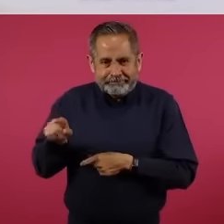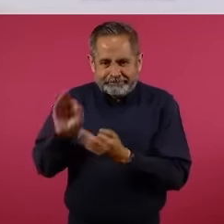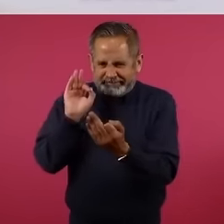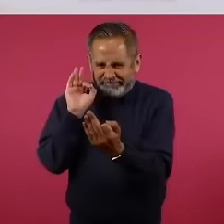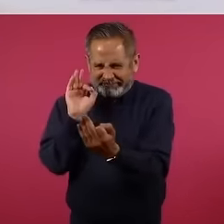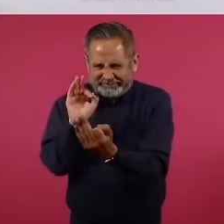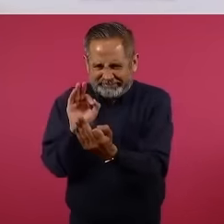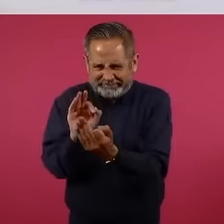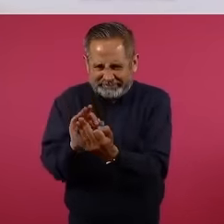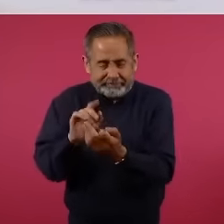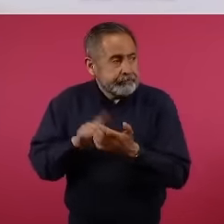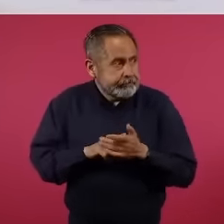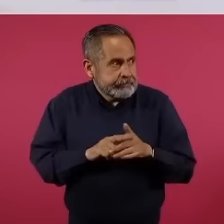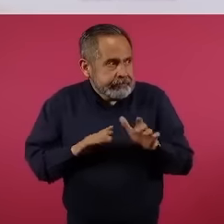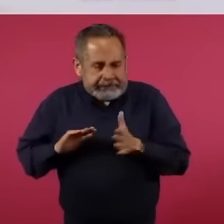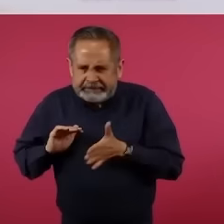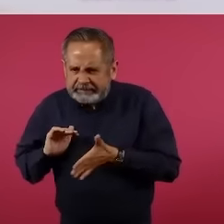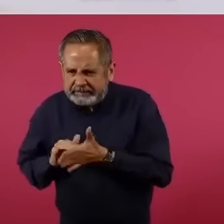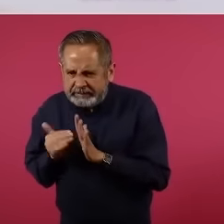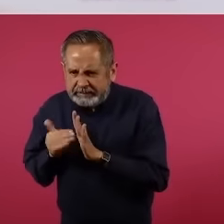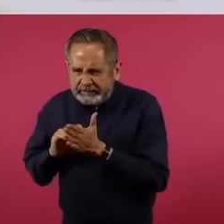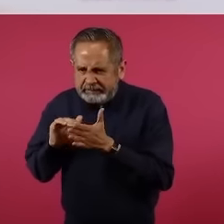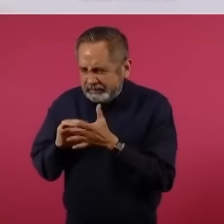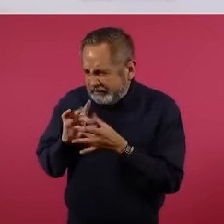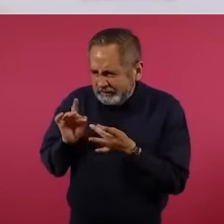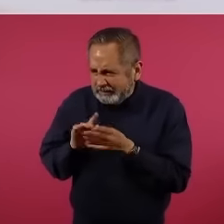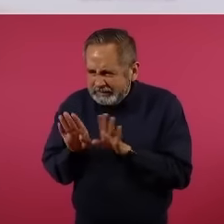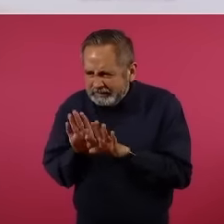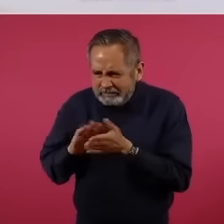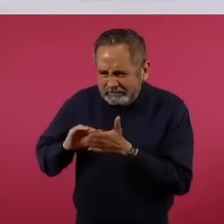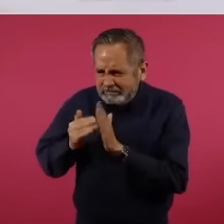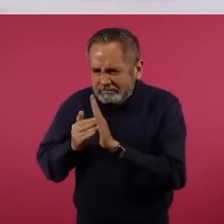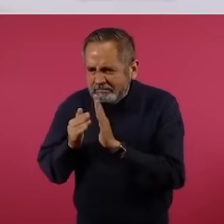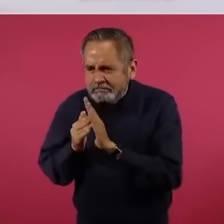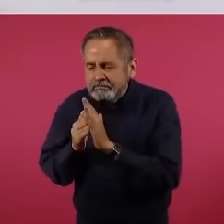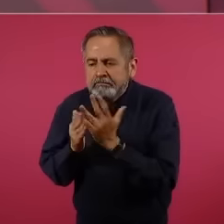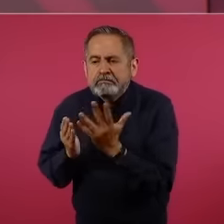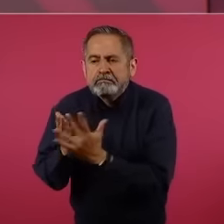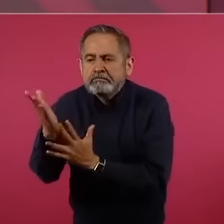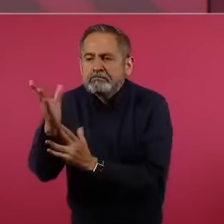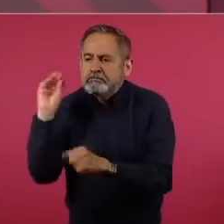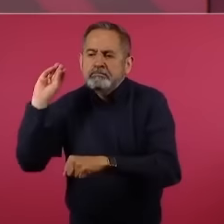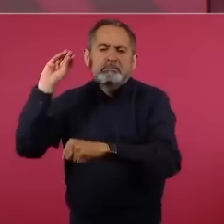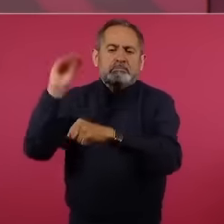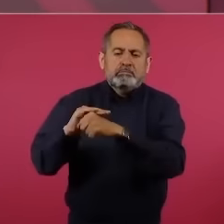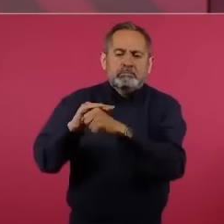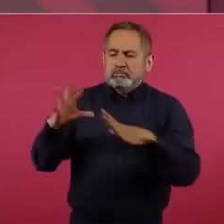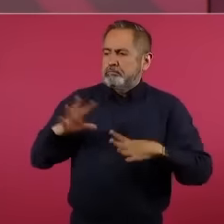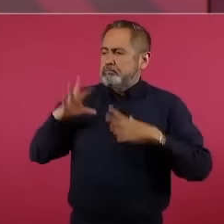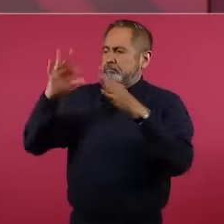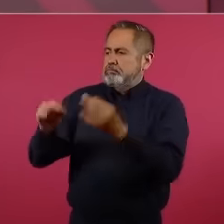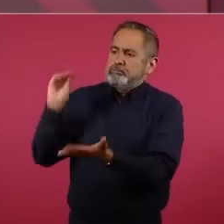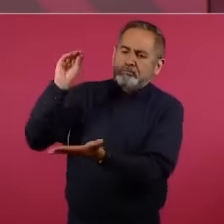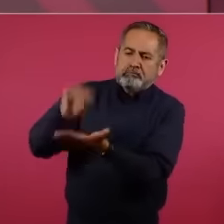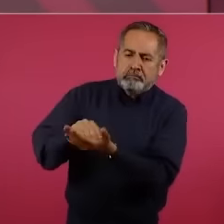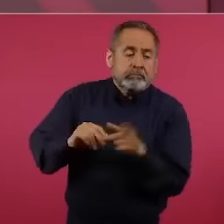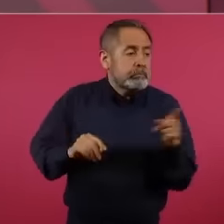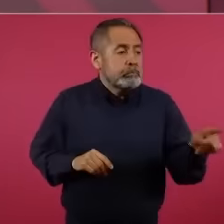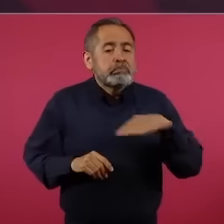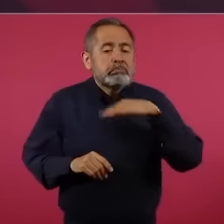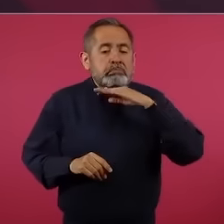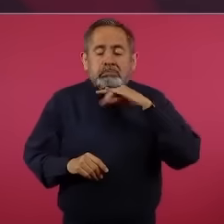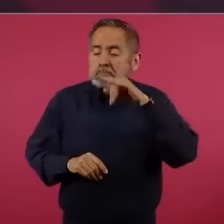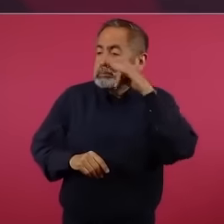tirabuzón de Valenzuela y no la vieron pasar, una.